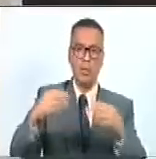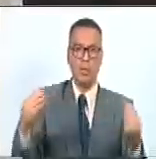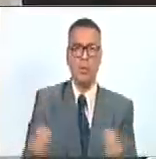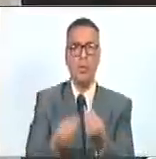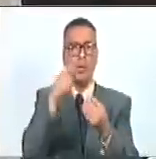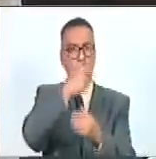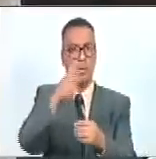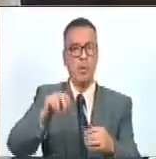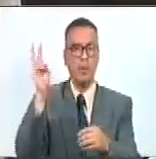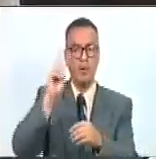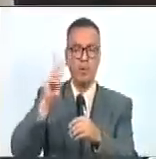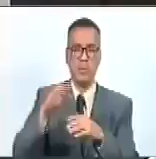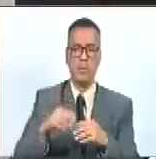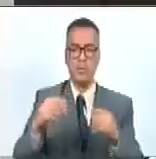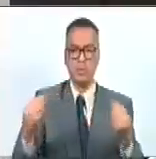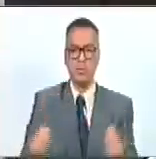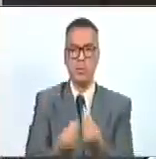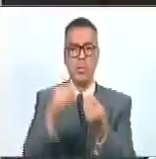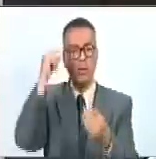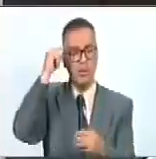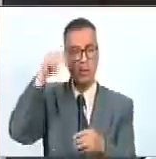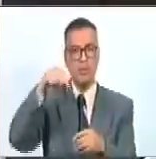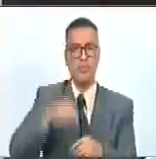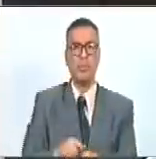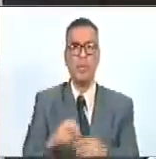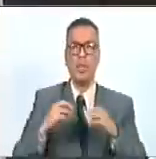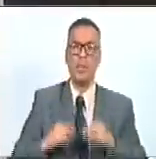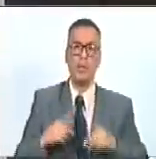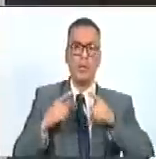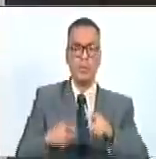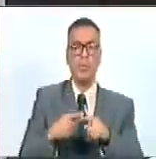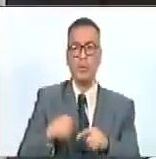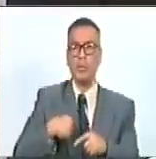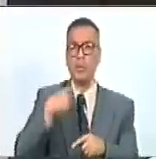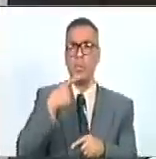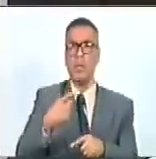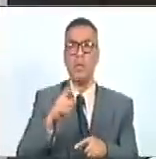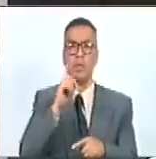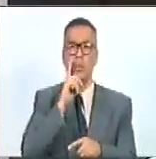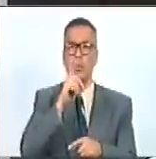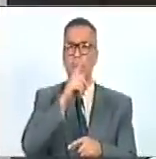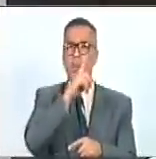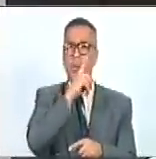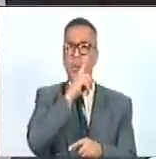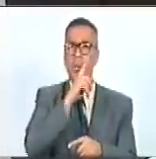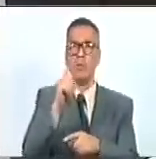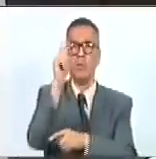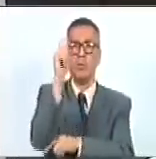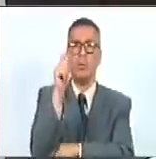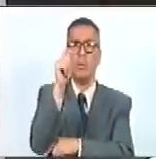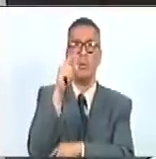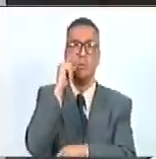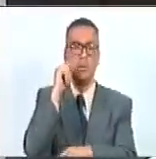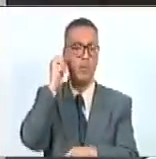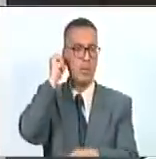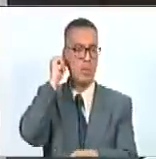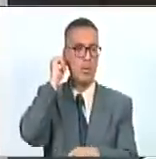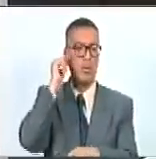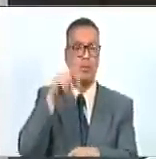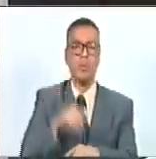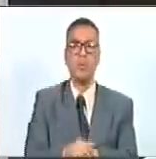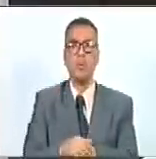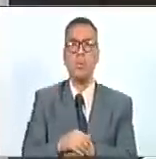pueblo de Venezuela. En esta ocasión tomo el derecho de palabra en nombre de las diputadas y diputados